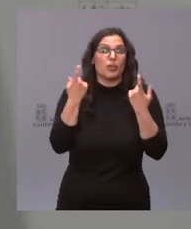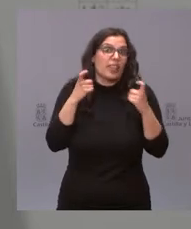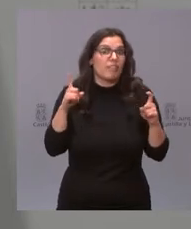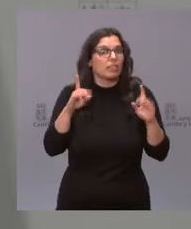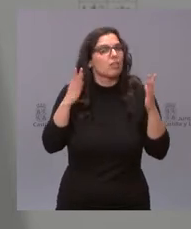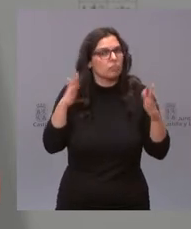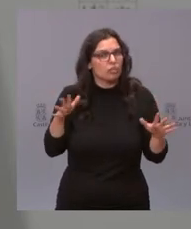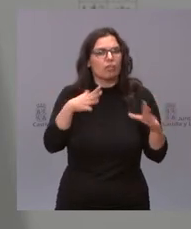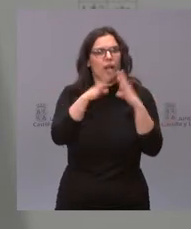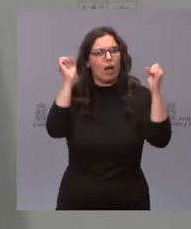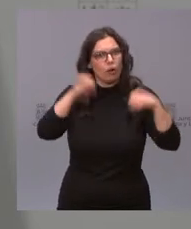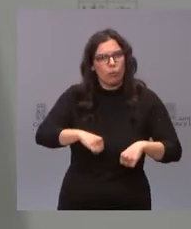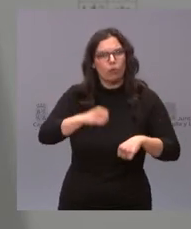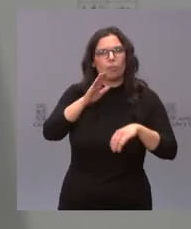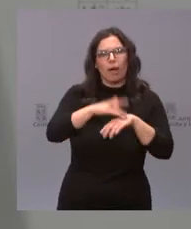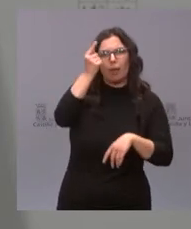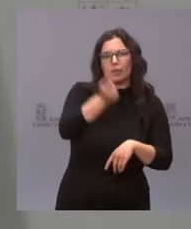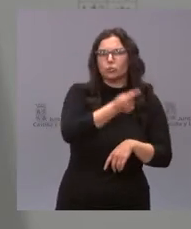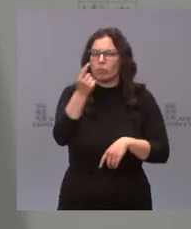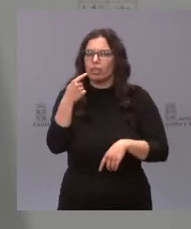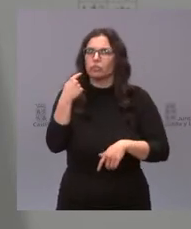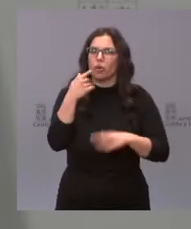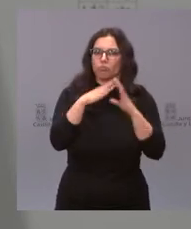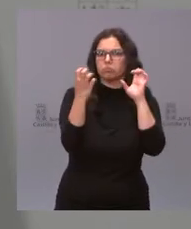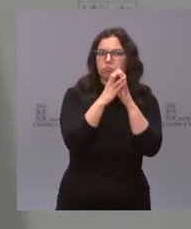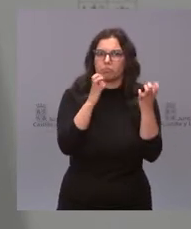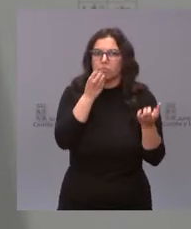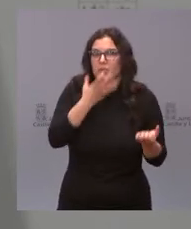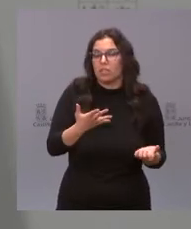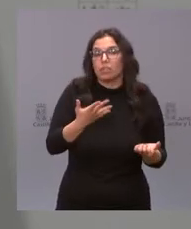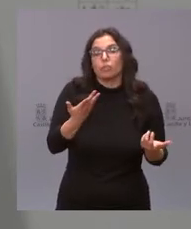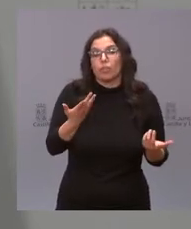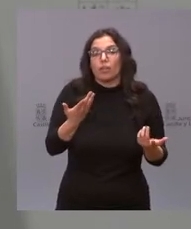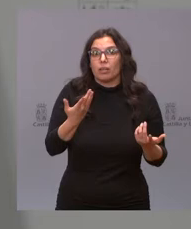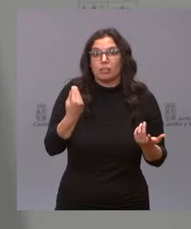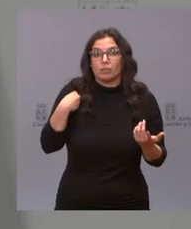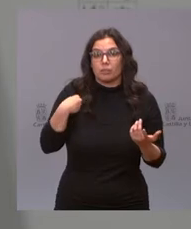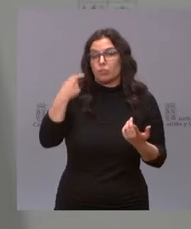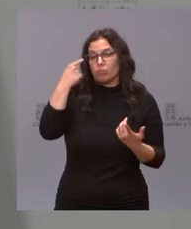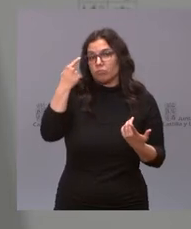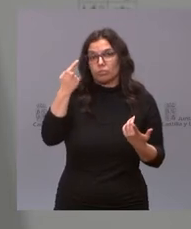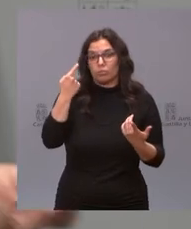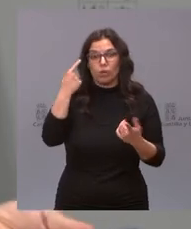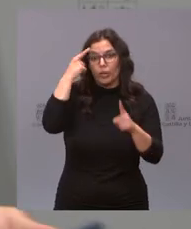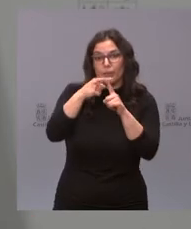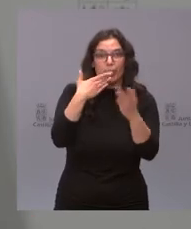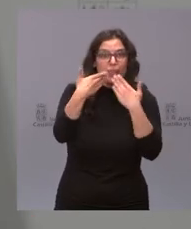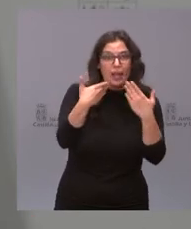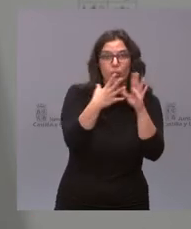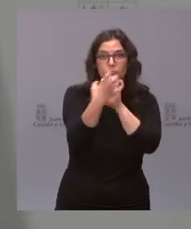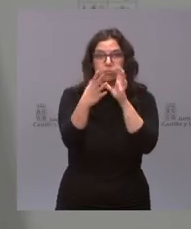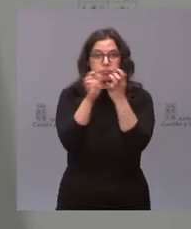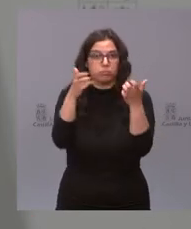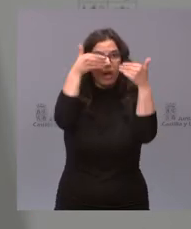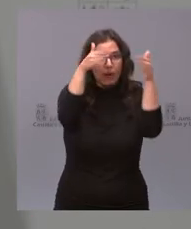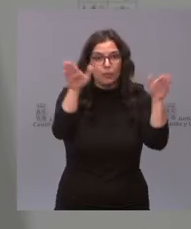para la aprobación de los presupuestos. Por tanto, en ese camino de diálogo y de entendimiento y de apertura